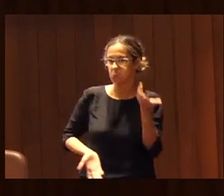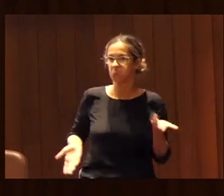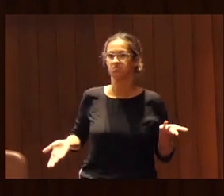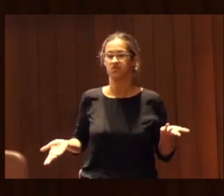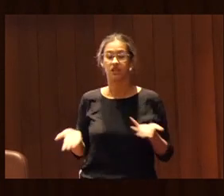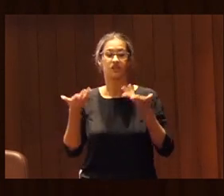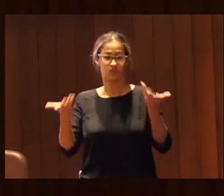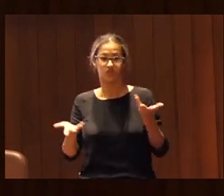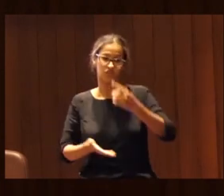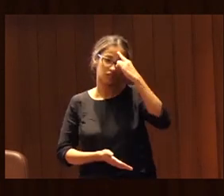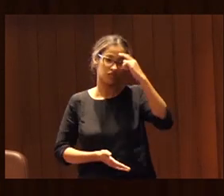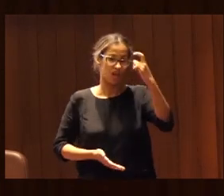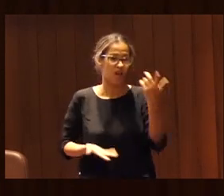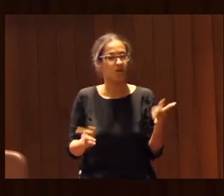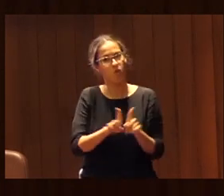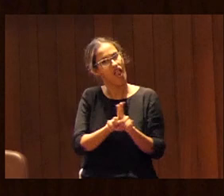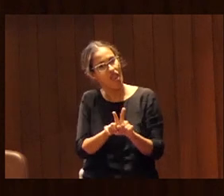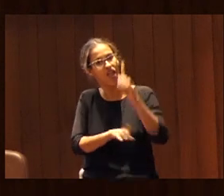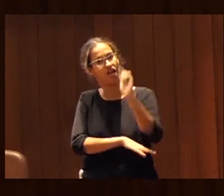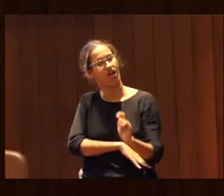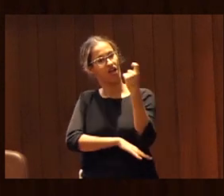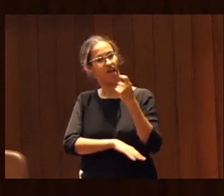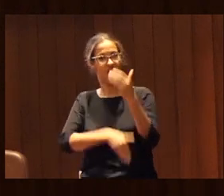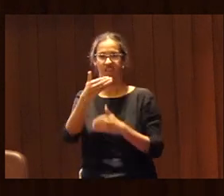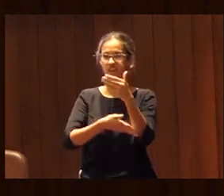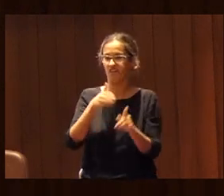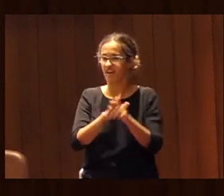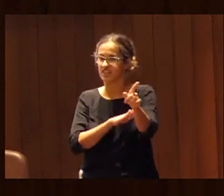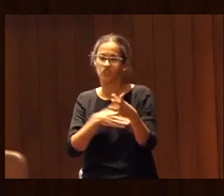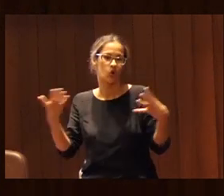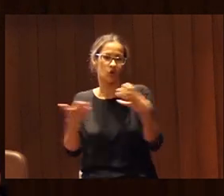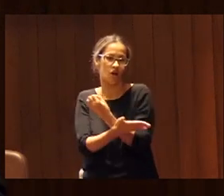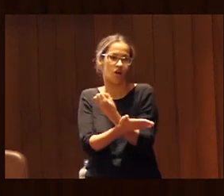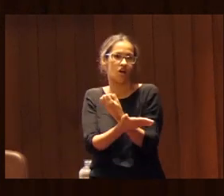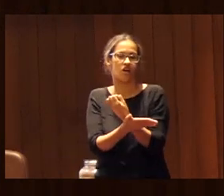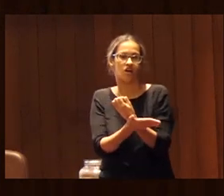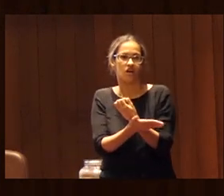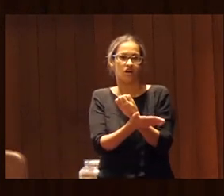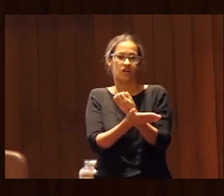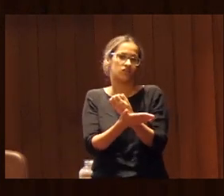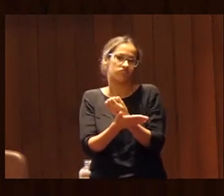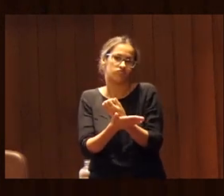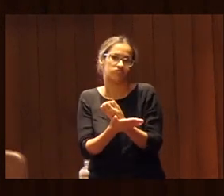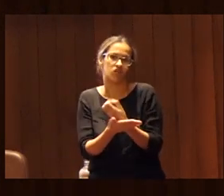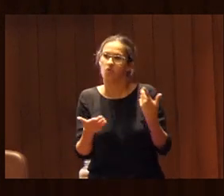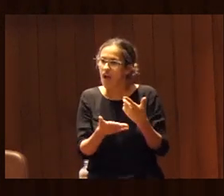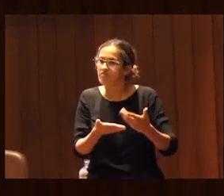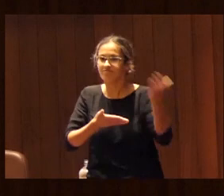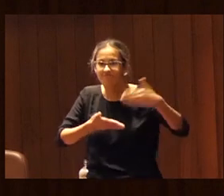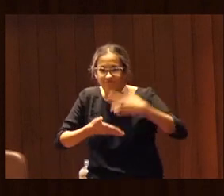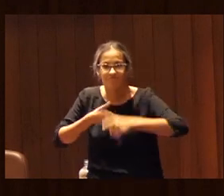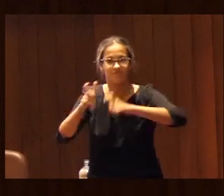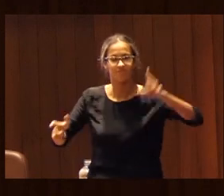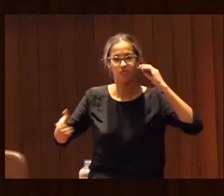creo que por lo menos hemos logrado el avance en este sentido que todo el mundo prefiere que tener más mujeres ¿no? es como ¿cómo